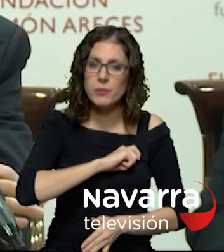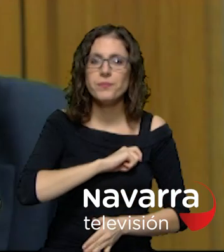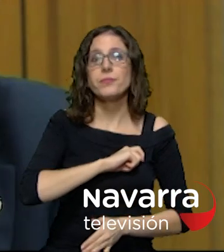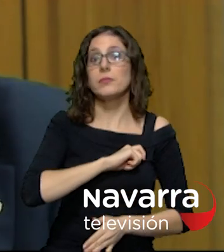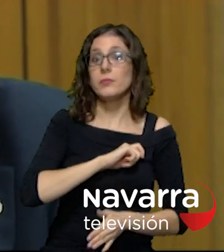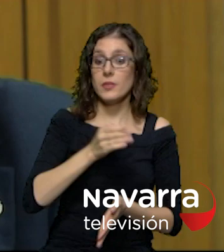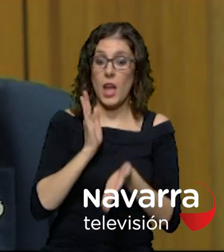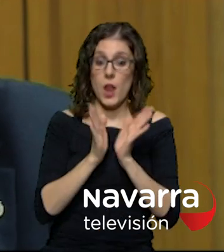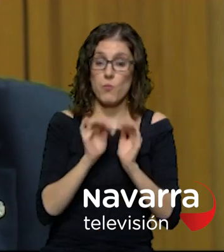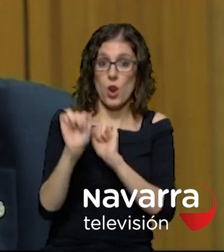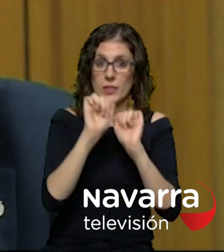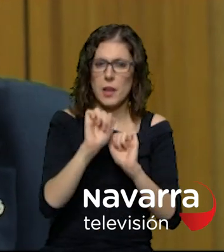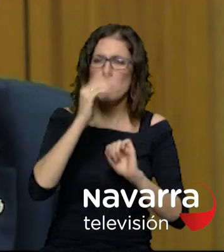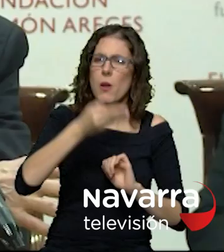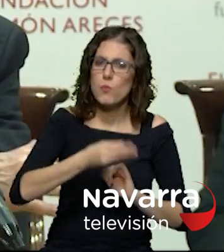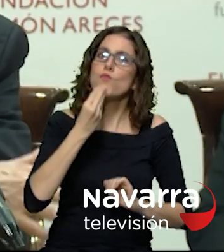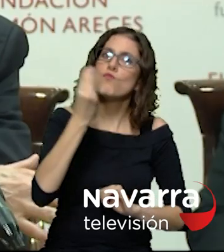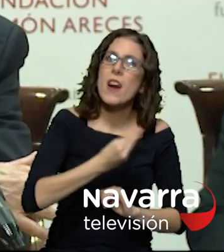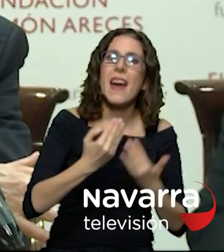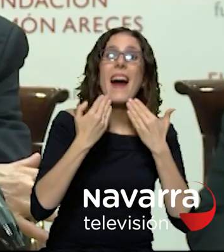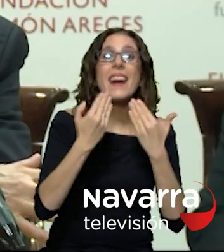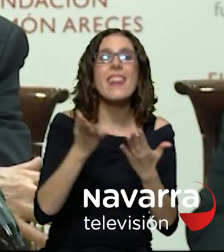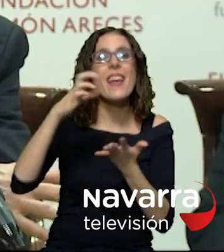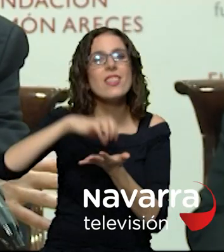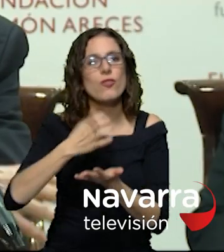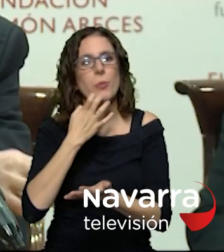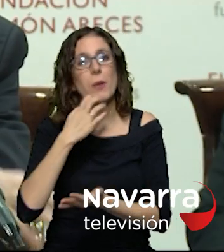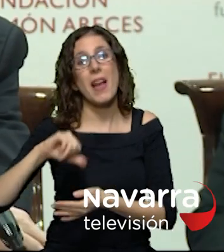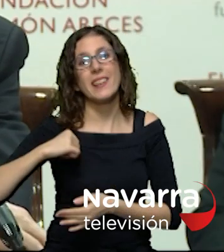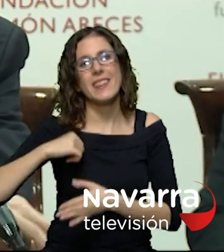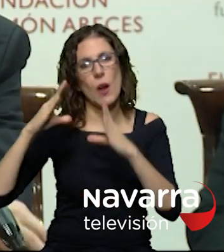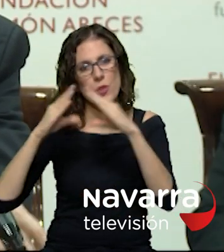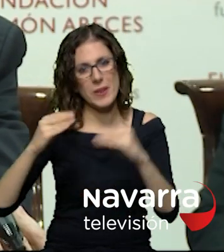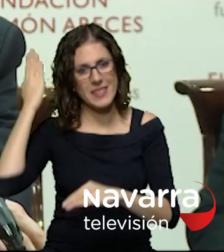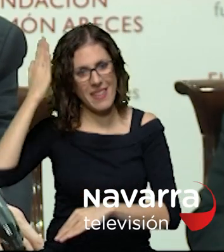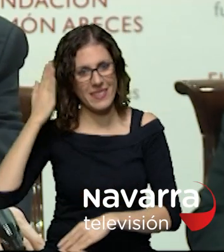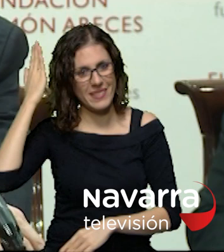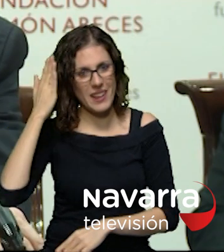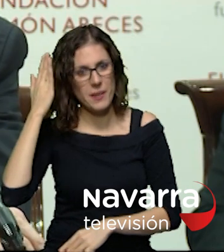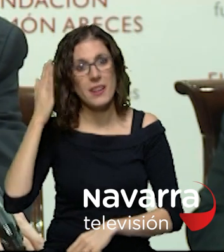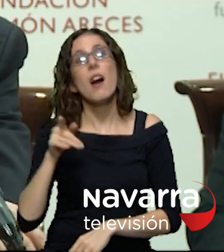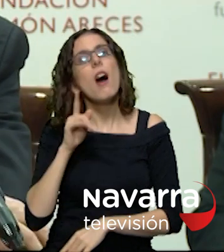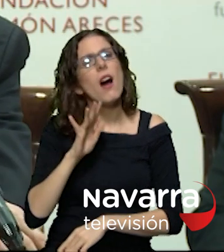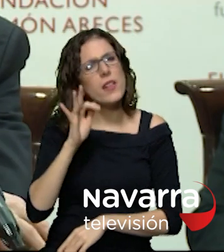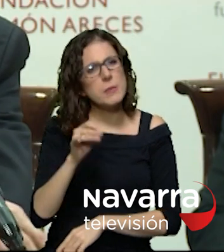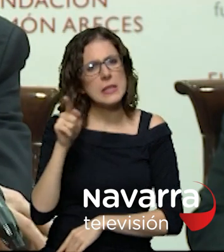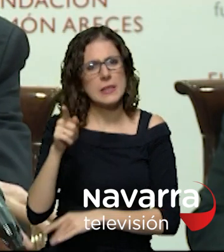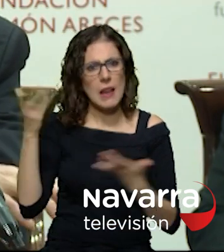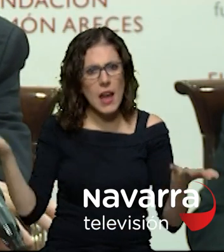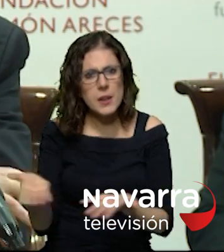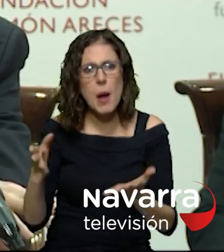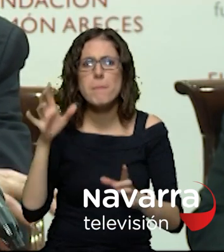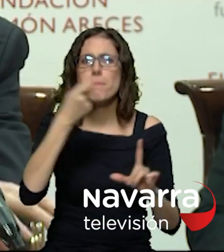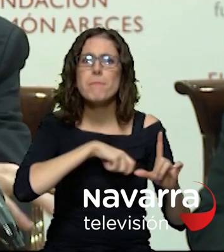el de la clínica universidad de navarra que de un modo pionero empezó a aplicar la inmunoterapia fomentando además que se trabaja en este sentido en todo el país